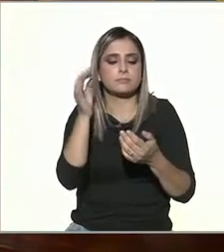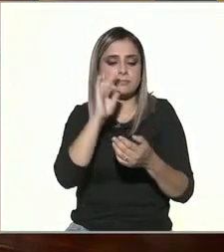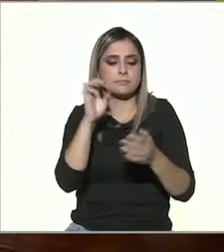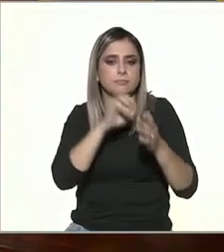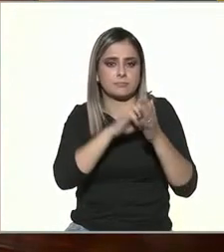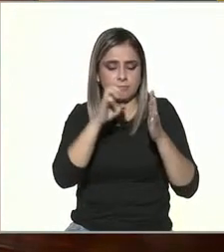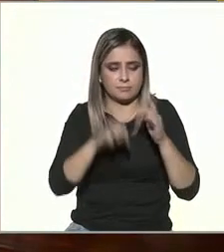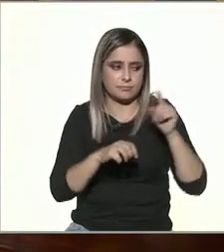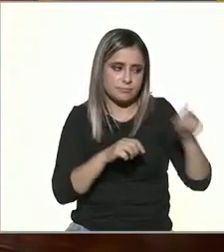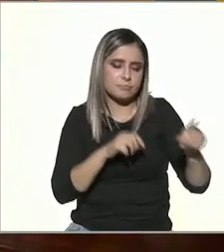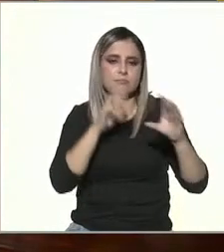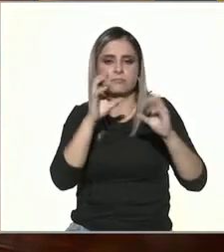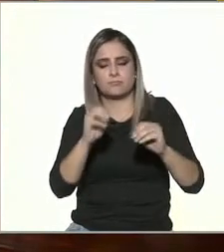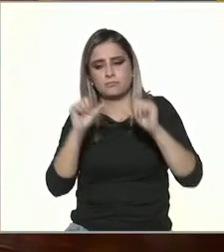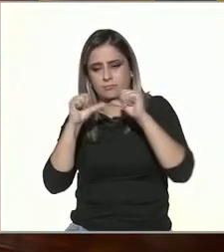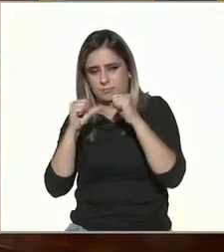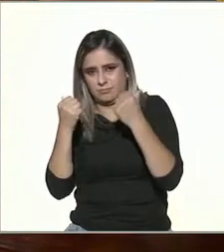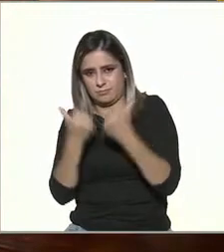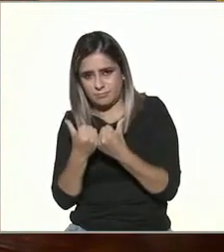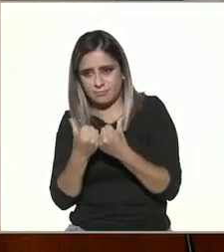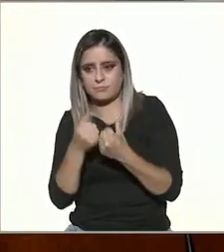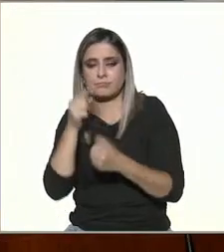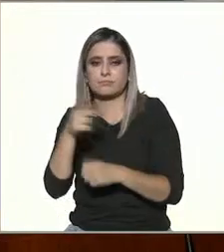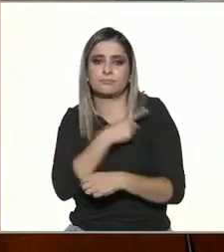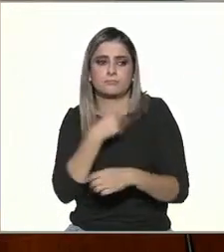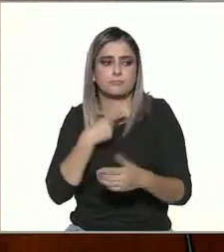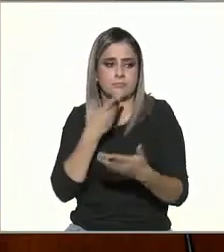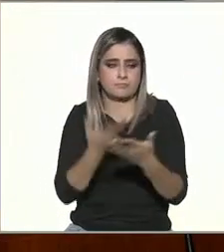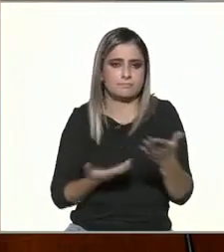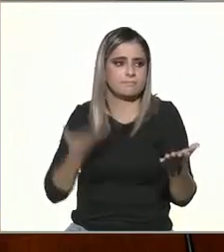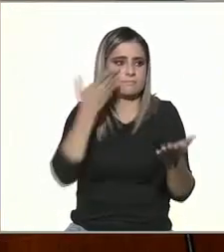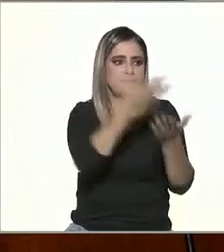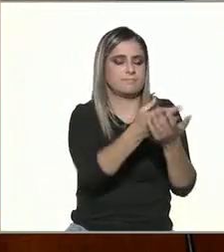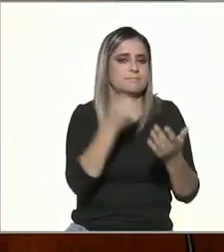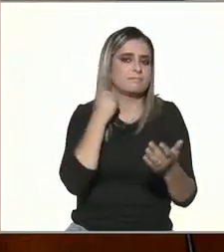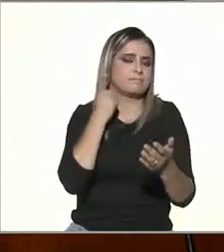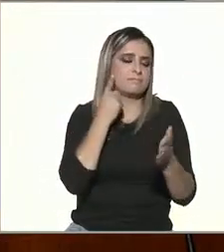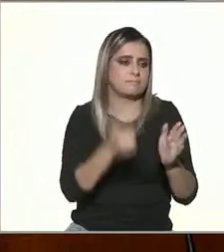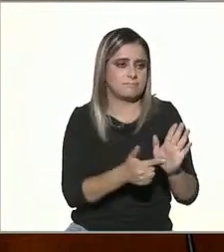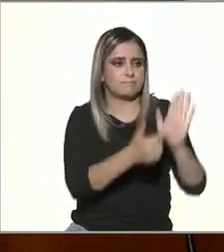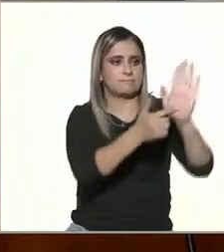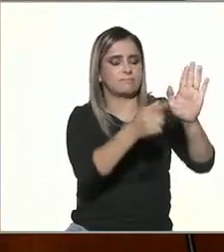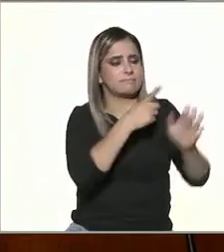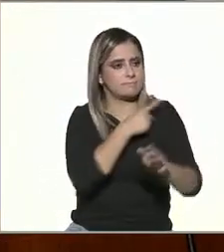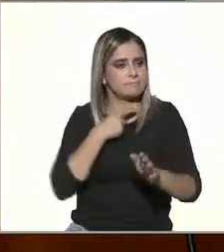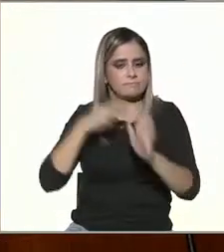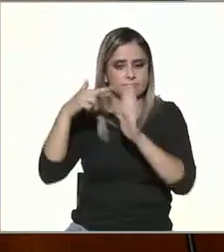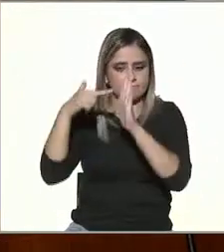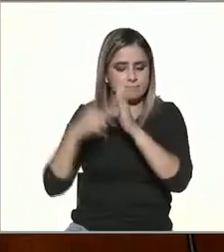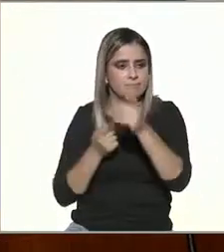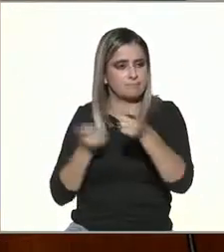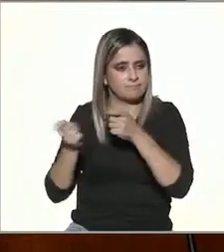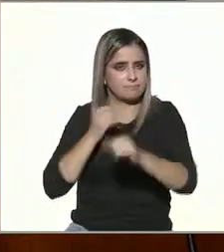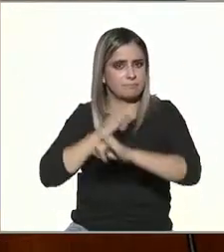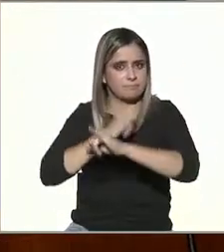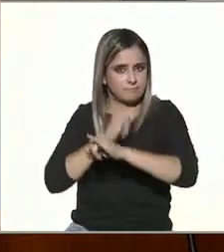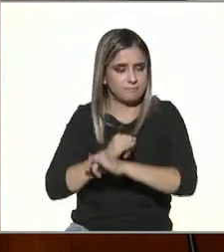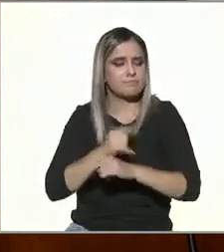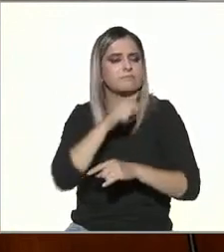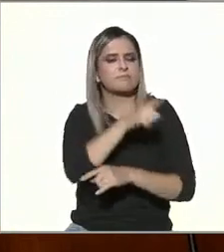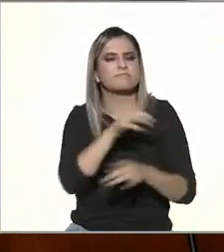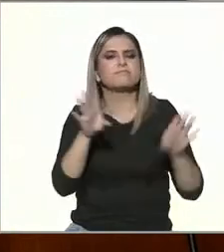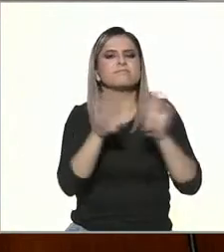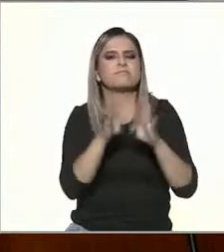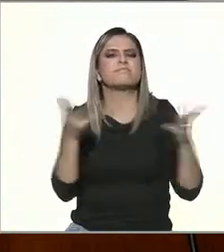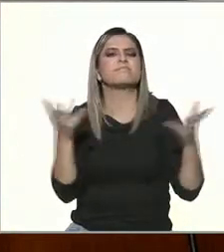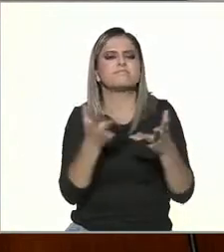asociación tuvieran que llevar una propuesta al congreso para hablar de regulación en la